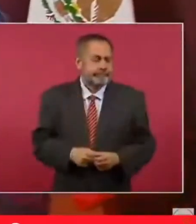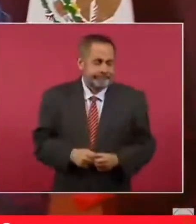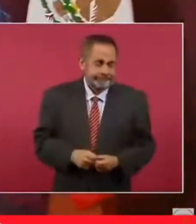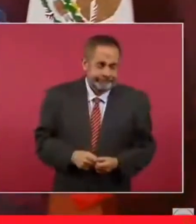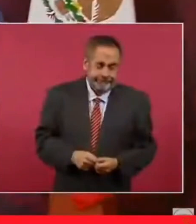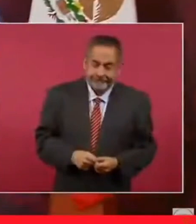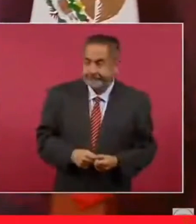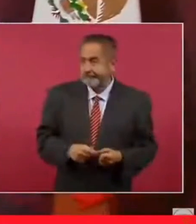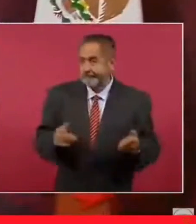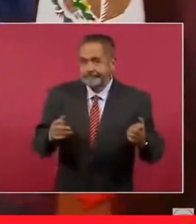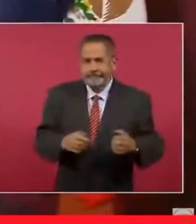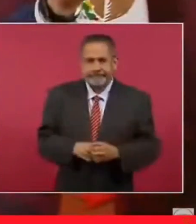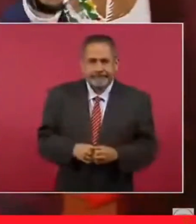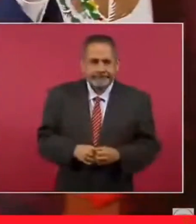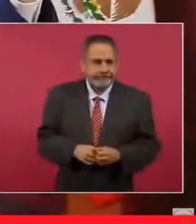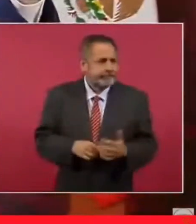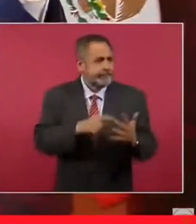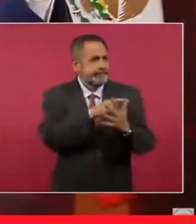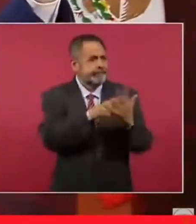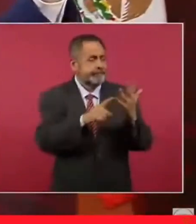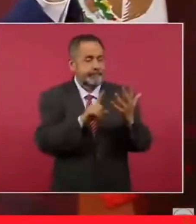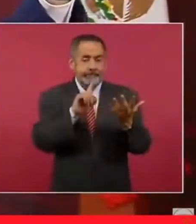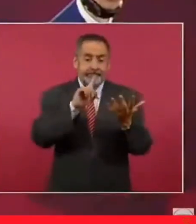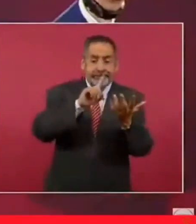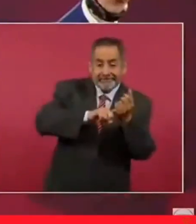Que el líder moral